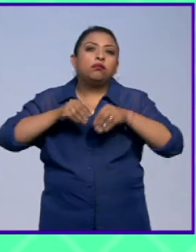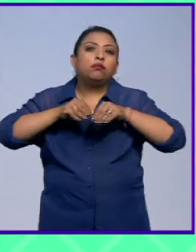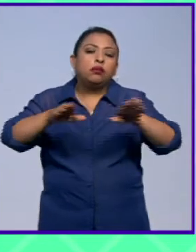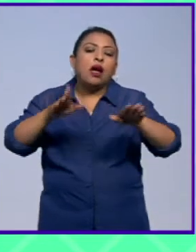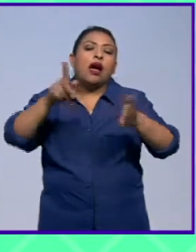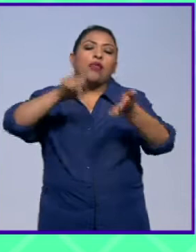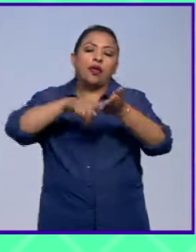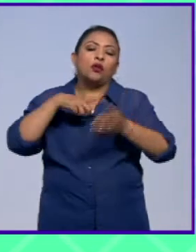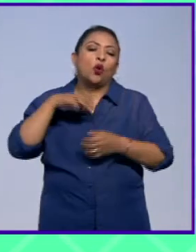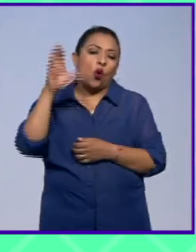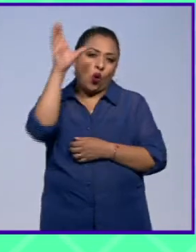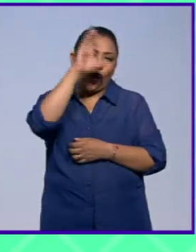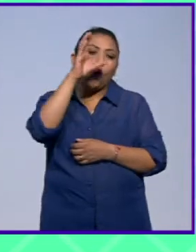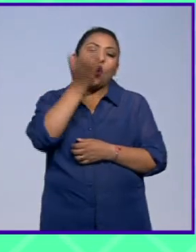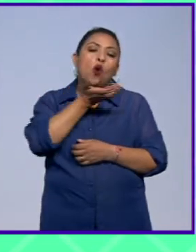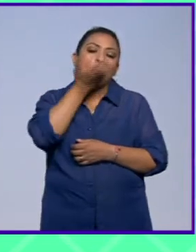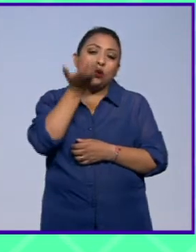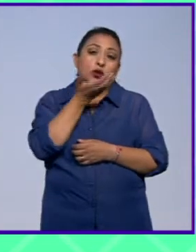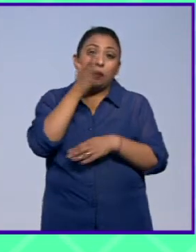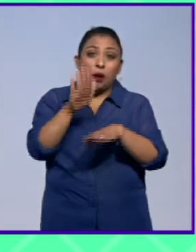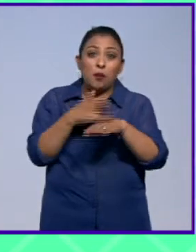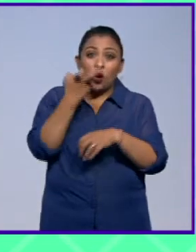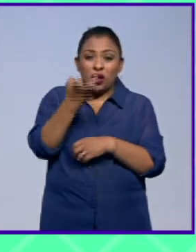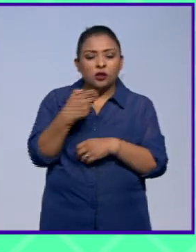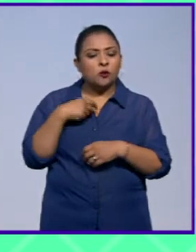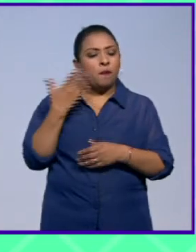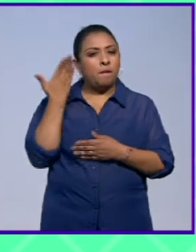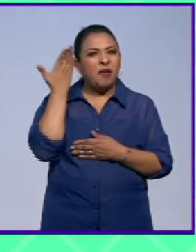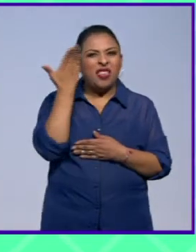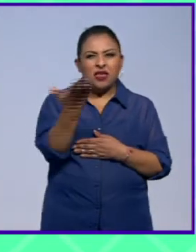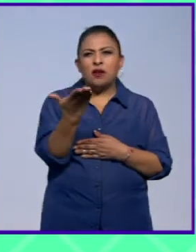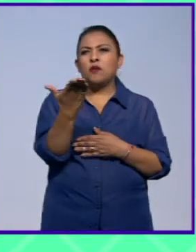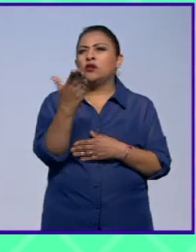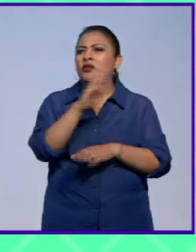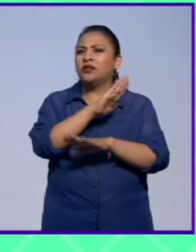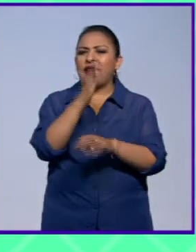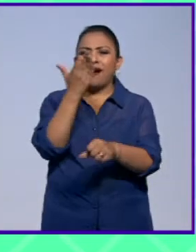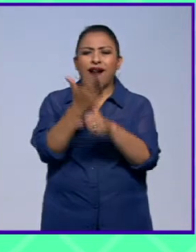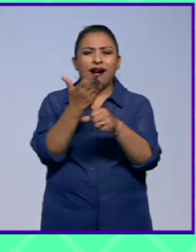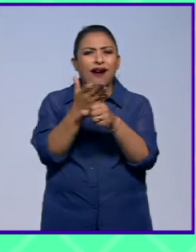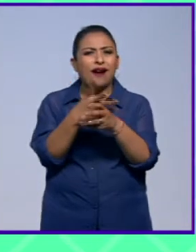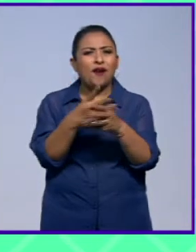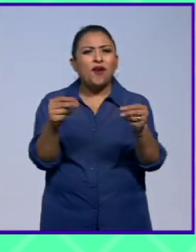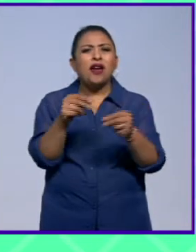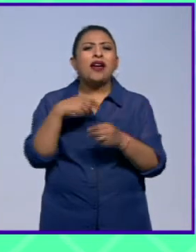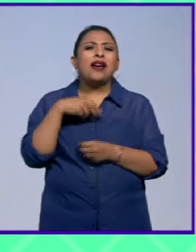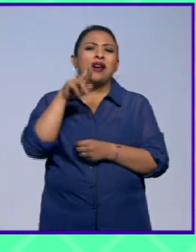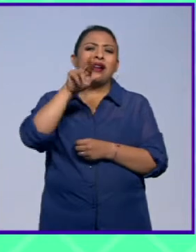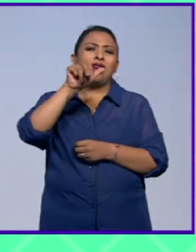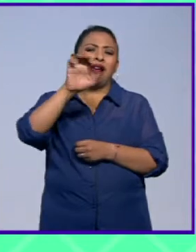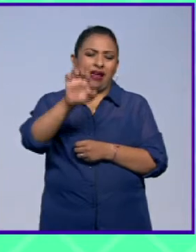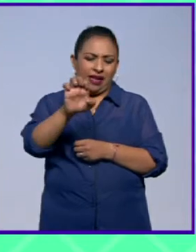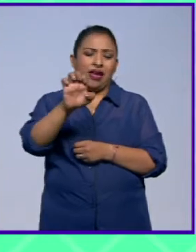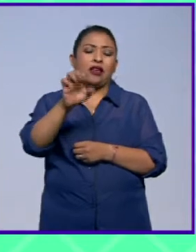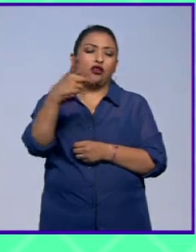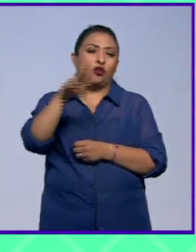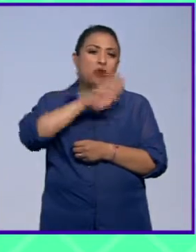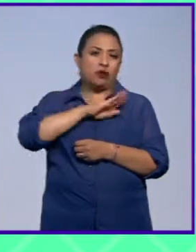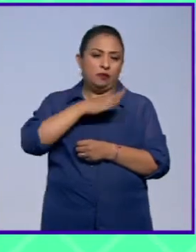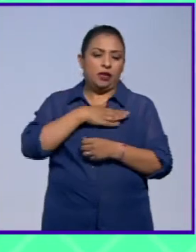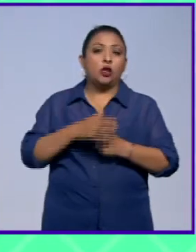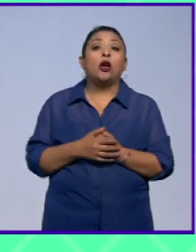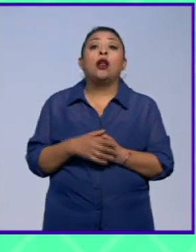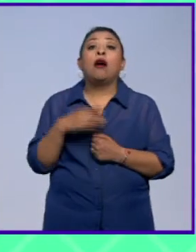ideología por todo ello exigimos la disolución inmediata de la Real Academia Española